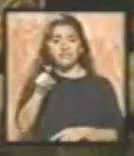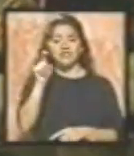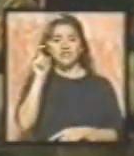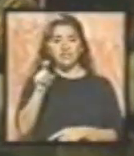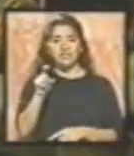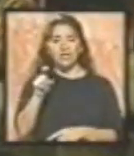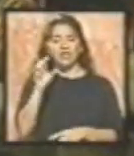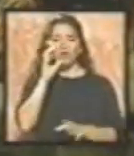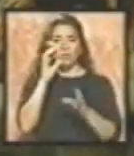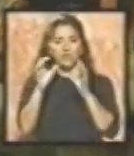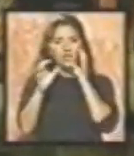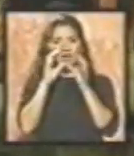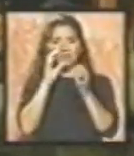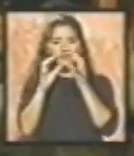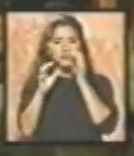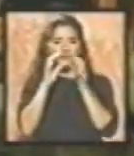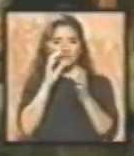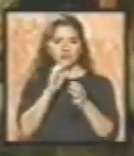de comunicarse.